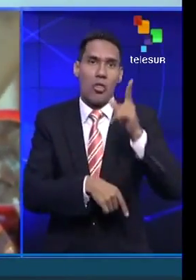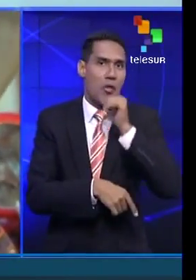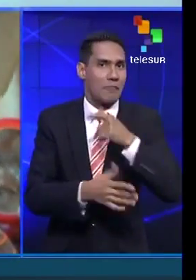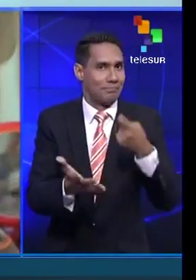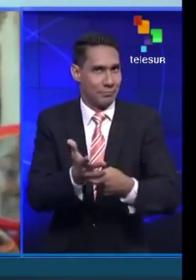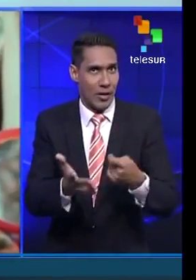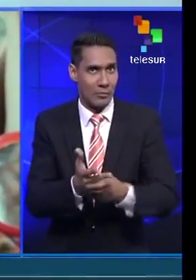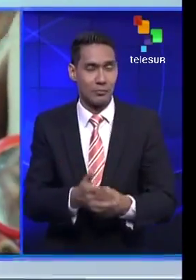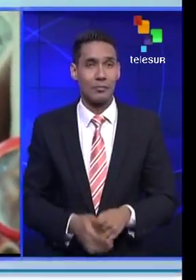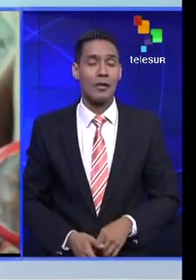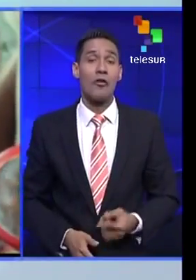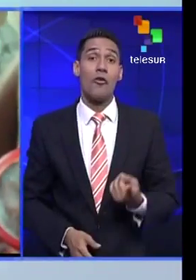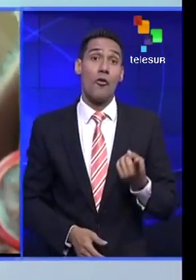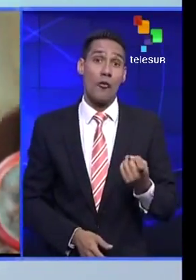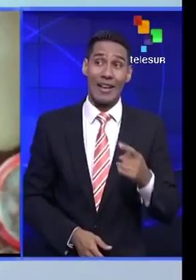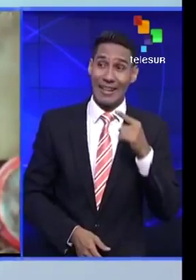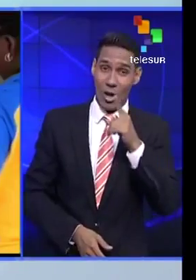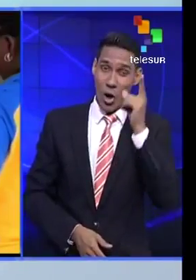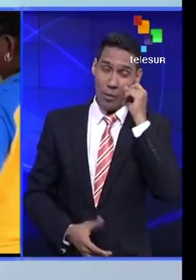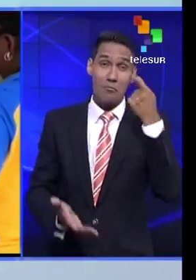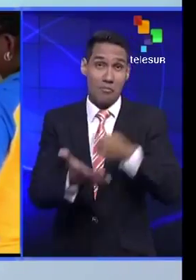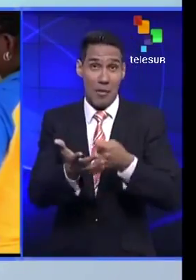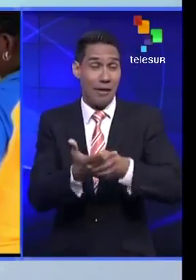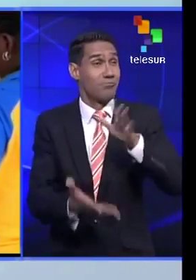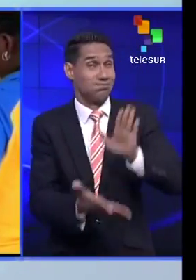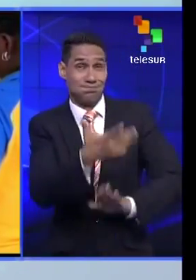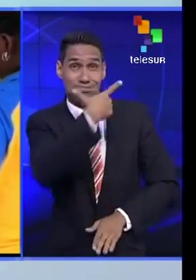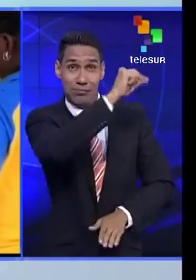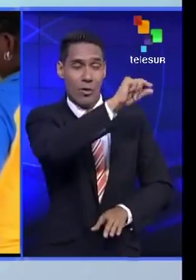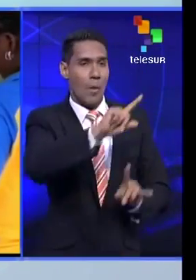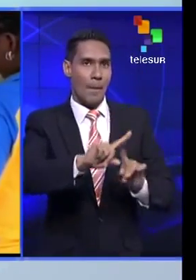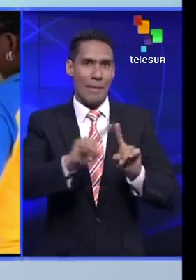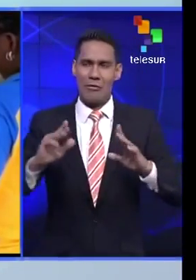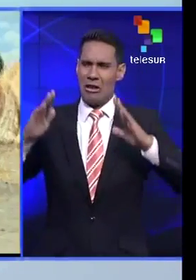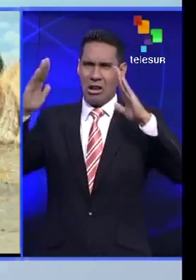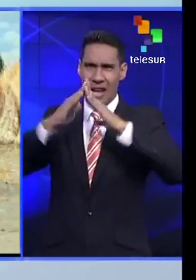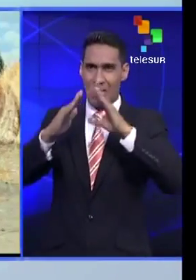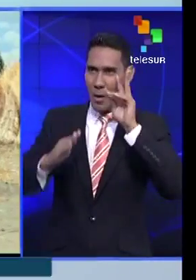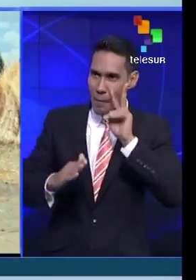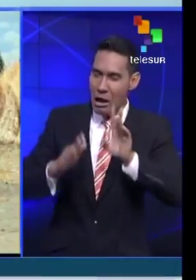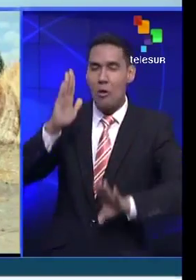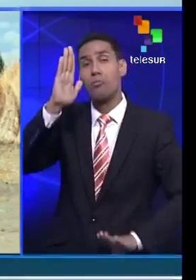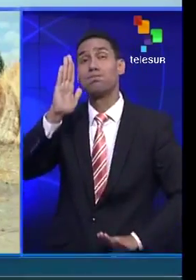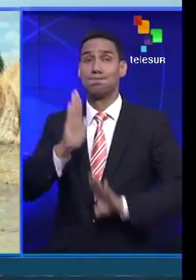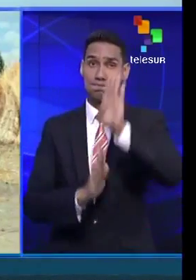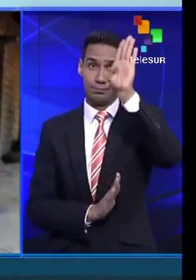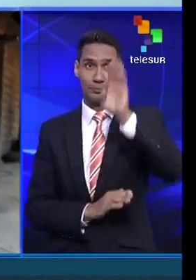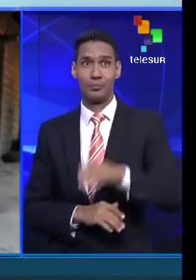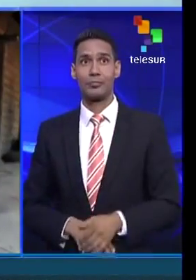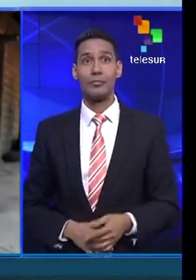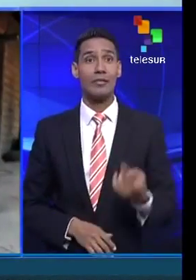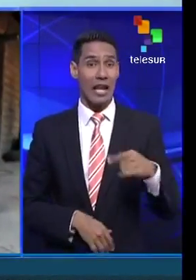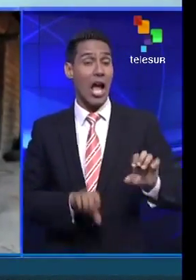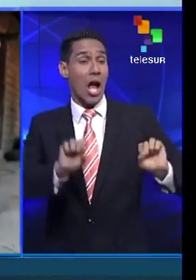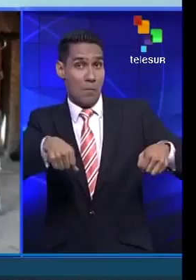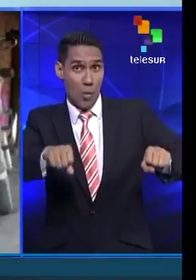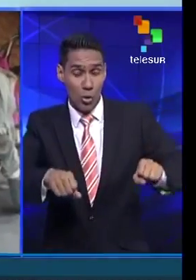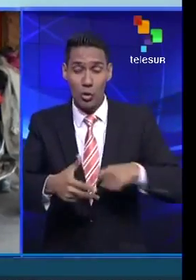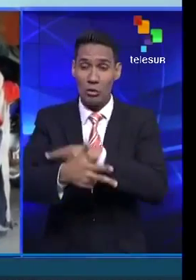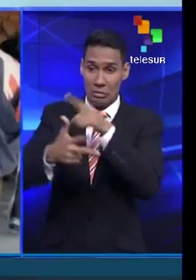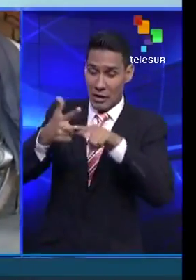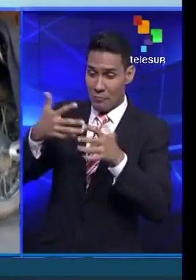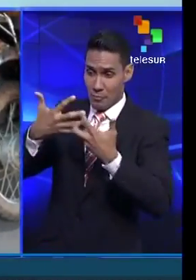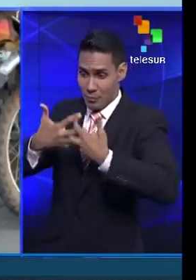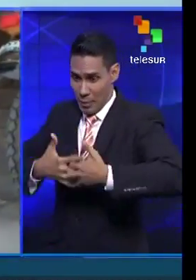Eugenio todavía no ha pagado el retorno y se ha esfumado, pero su casería muestra el progreso que está viviendo. Tiene moto, tres motobombas,